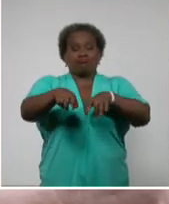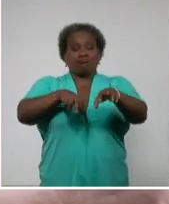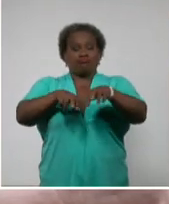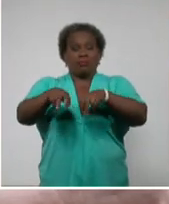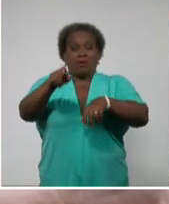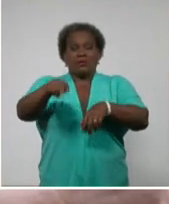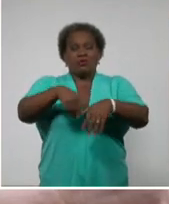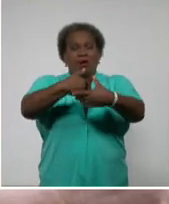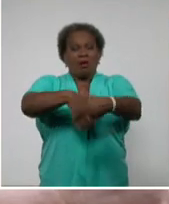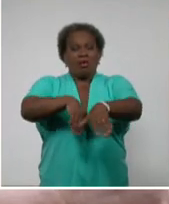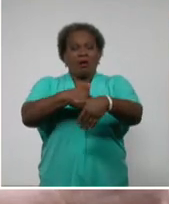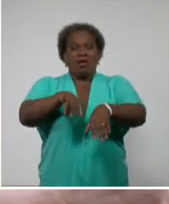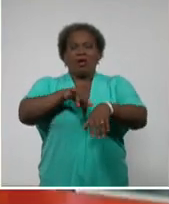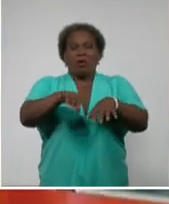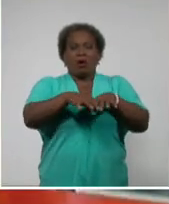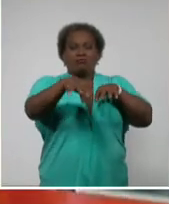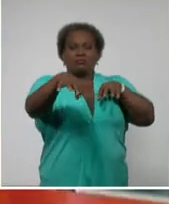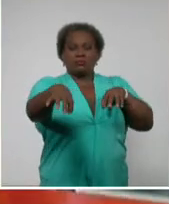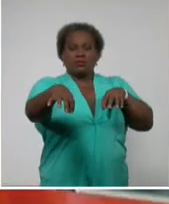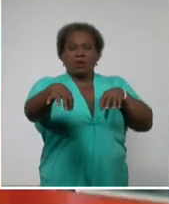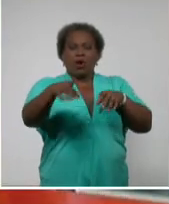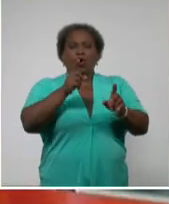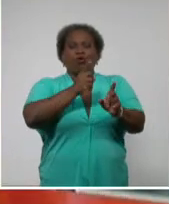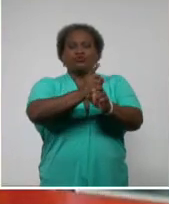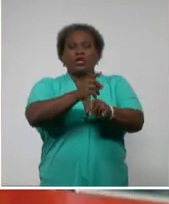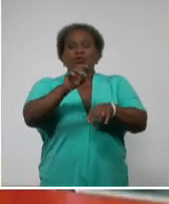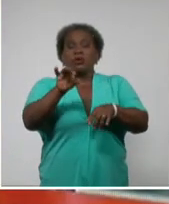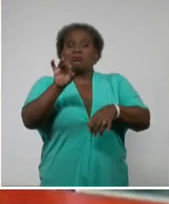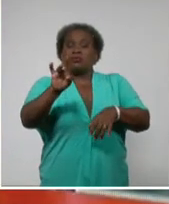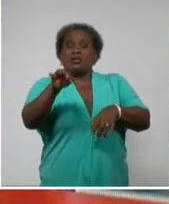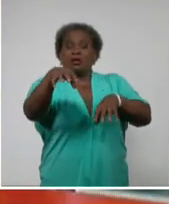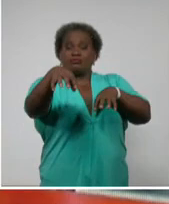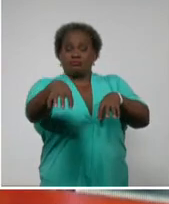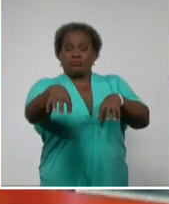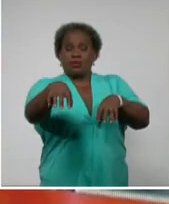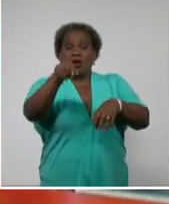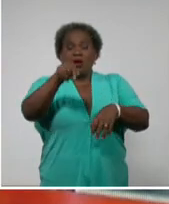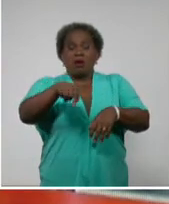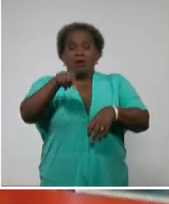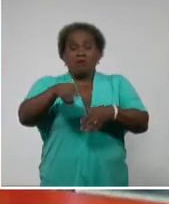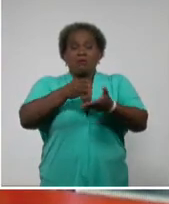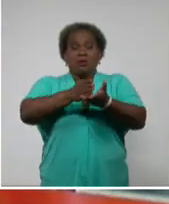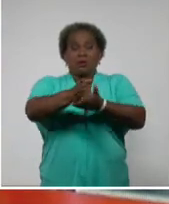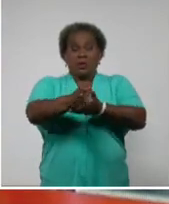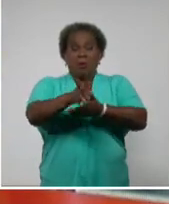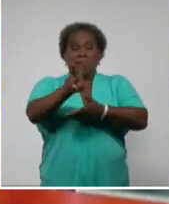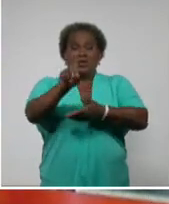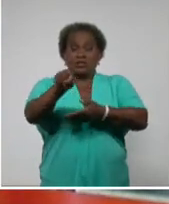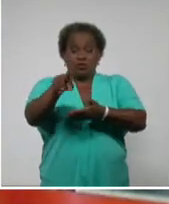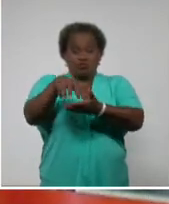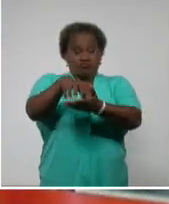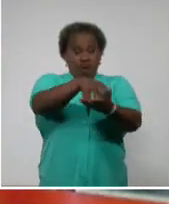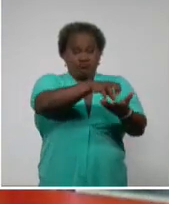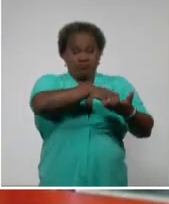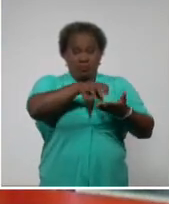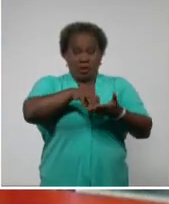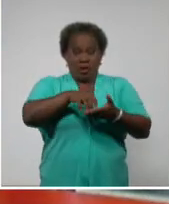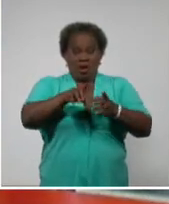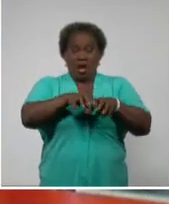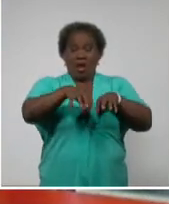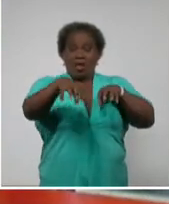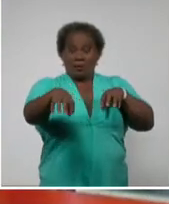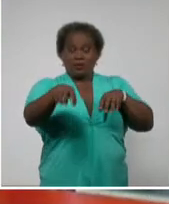como para aislar a futuros contactos y sospechosos. Hoy mantenemos los 21 centros de aislamiento para casos